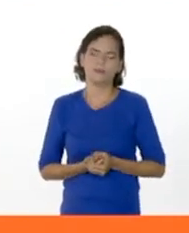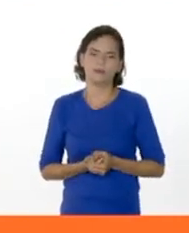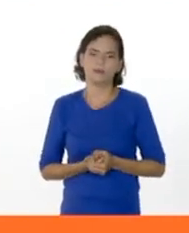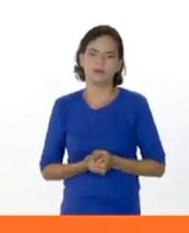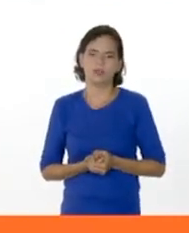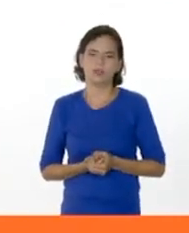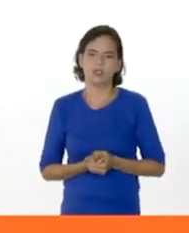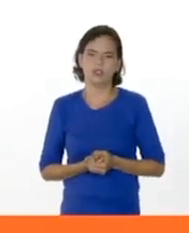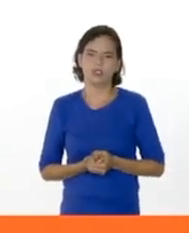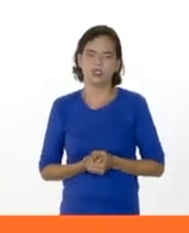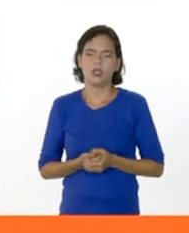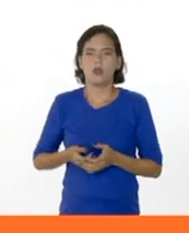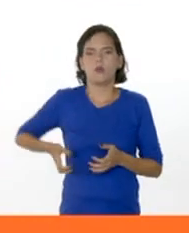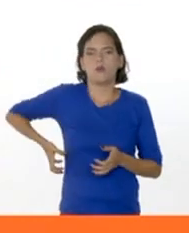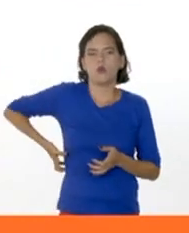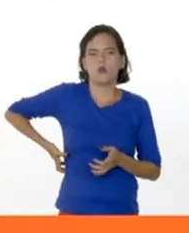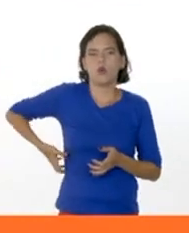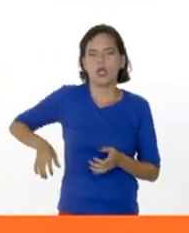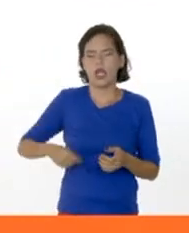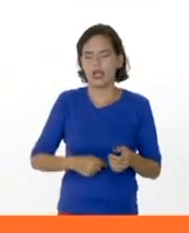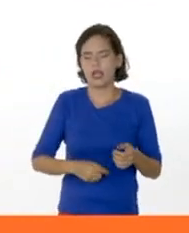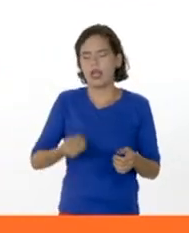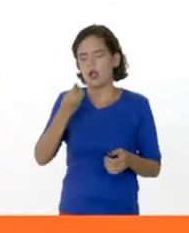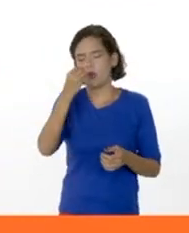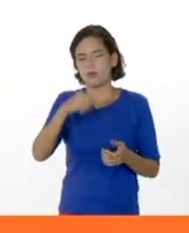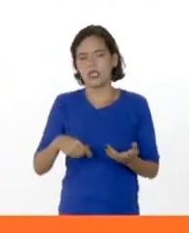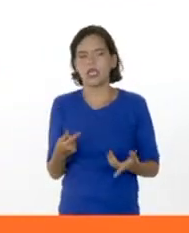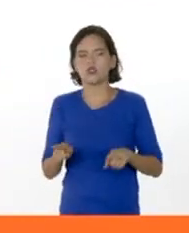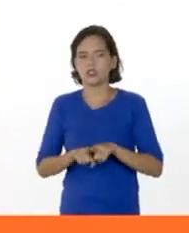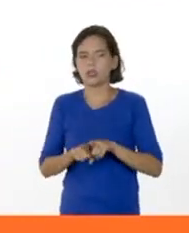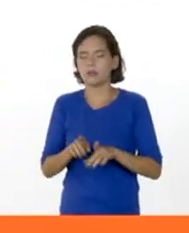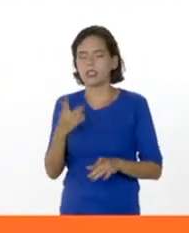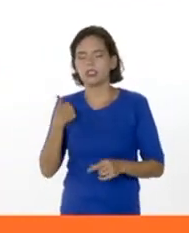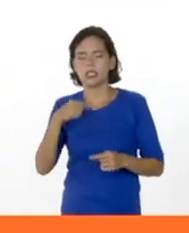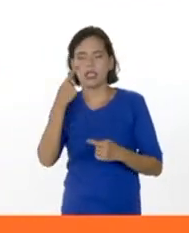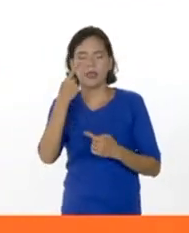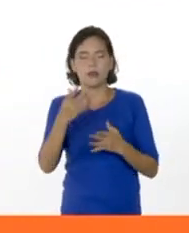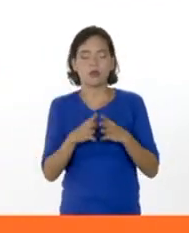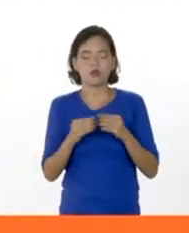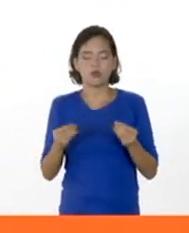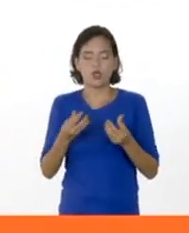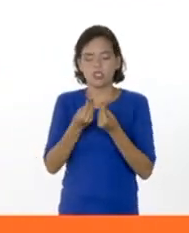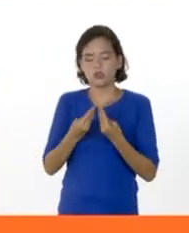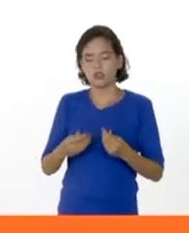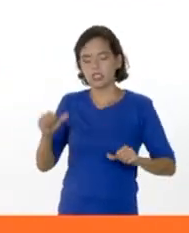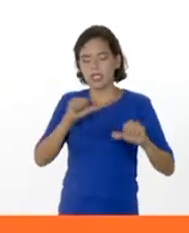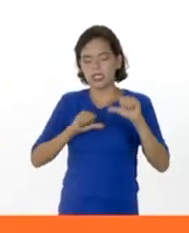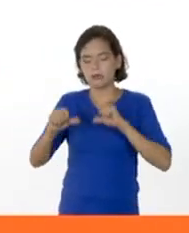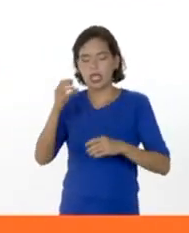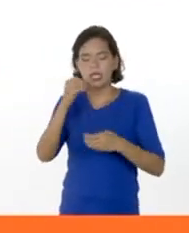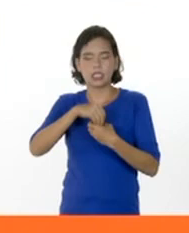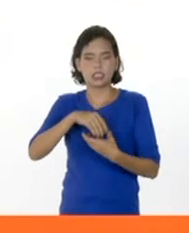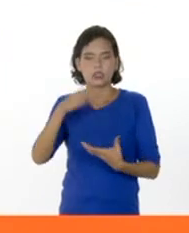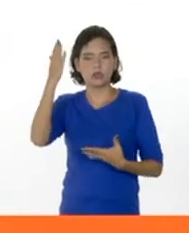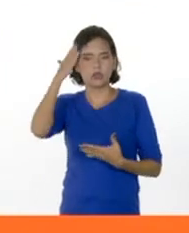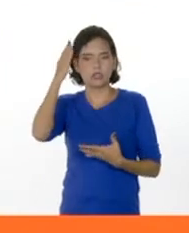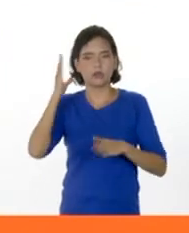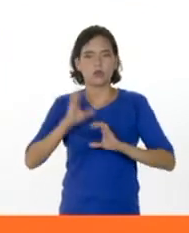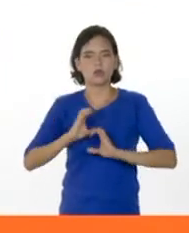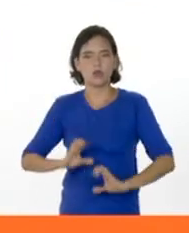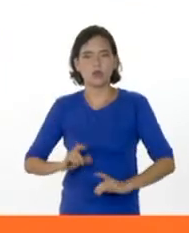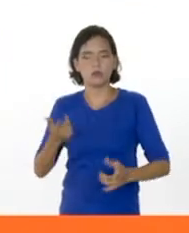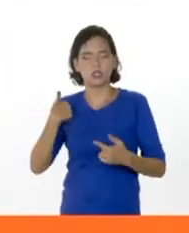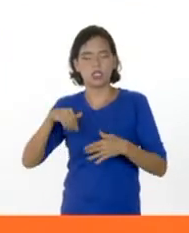el pulmonar, la digestión. Entonces, eso también, muchachos, tiene que ver con todas esas hormonas que están en nuestro cerebro teniendo una